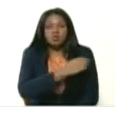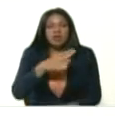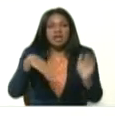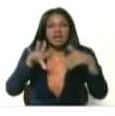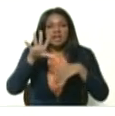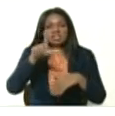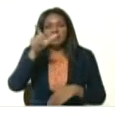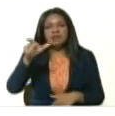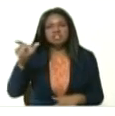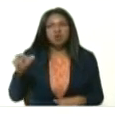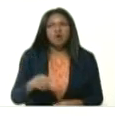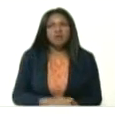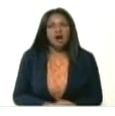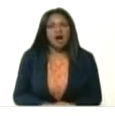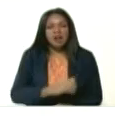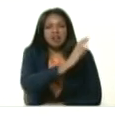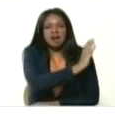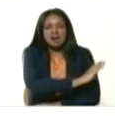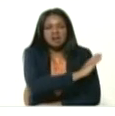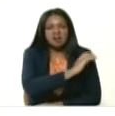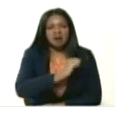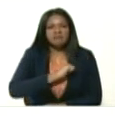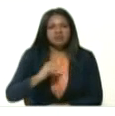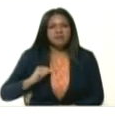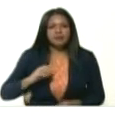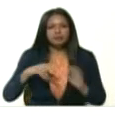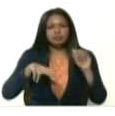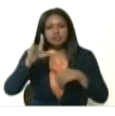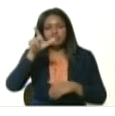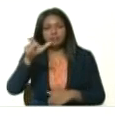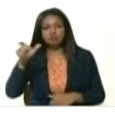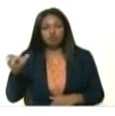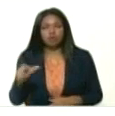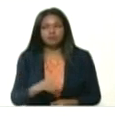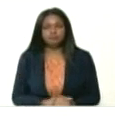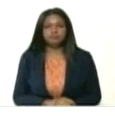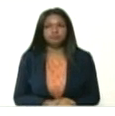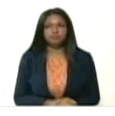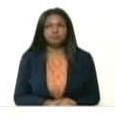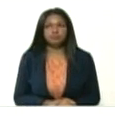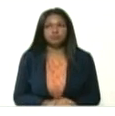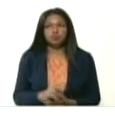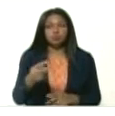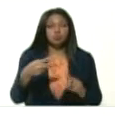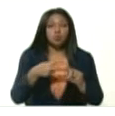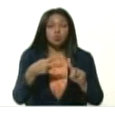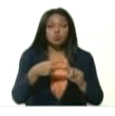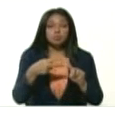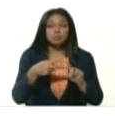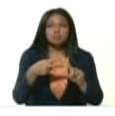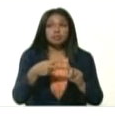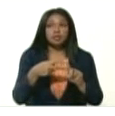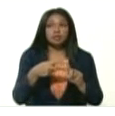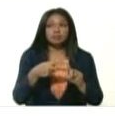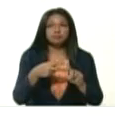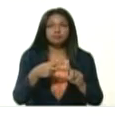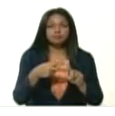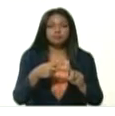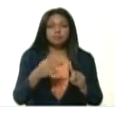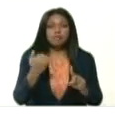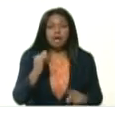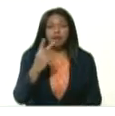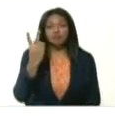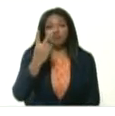pacientes, en las clínicas privadas 13 pacientes y ahí en un hotel de la capital hay